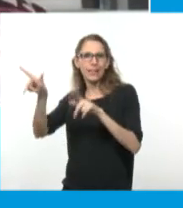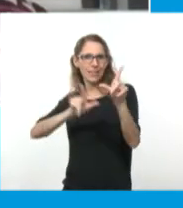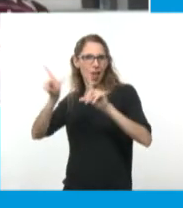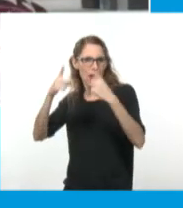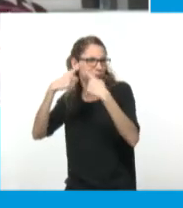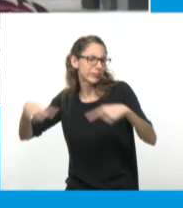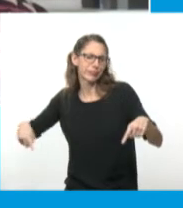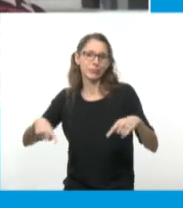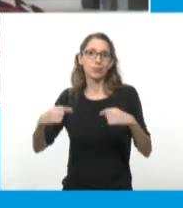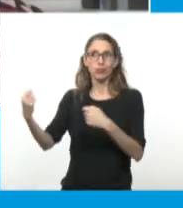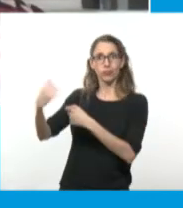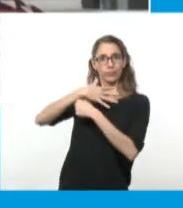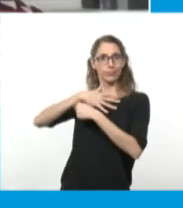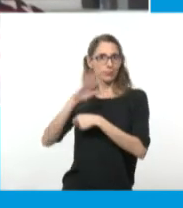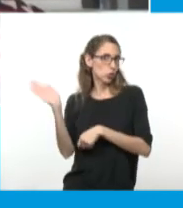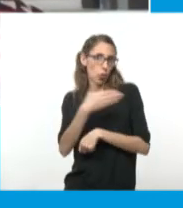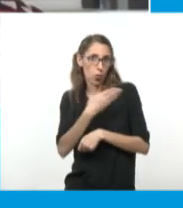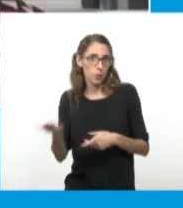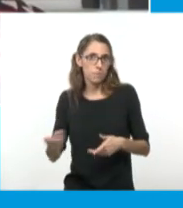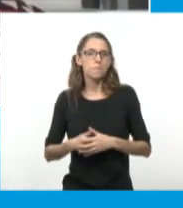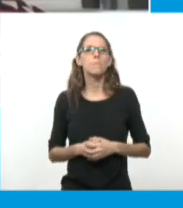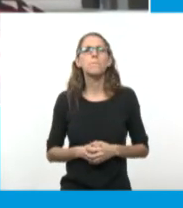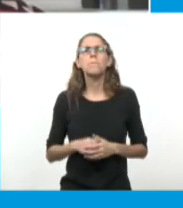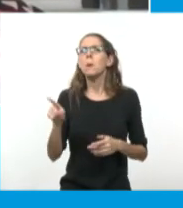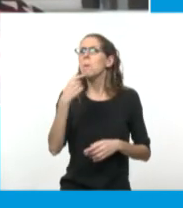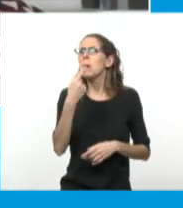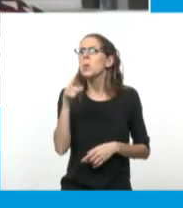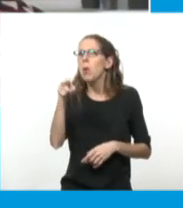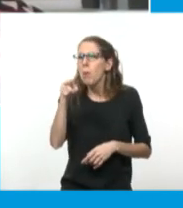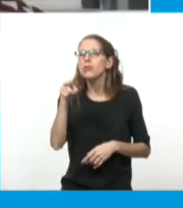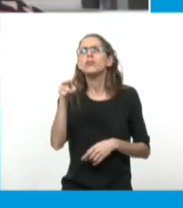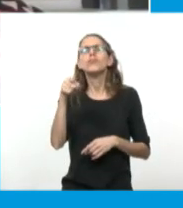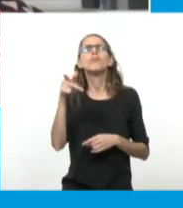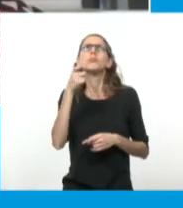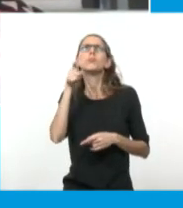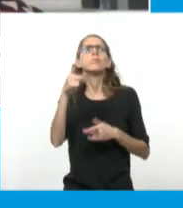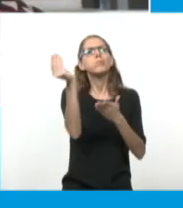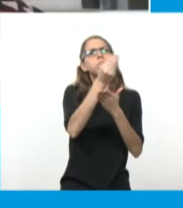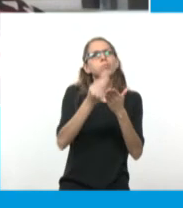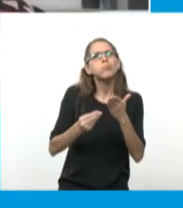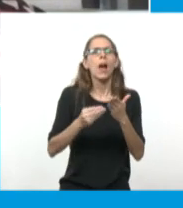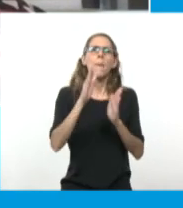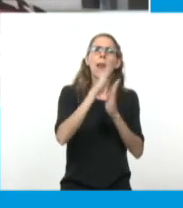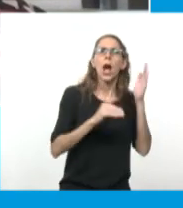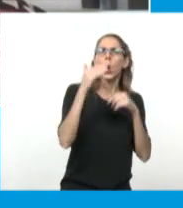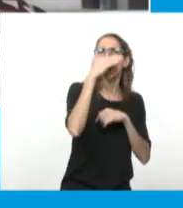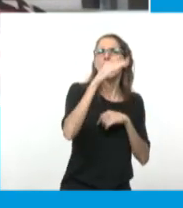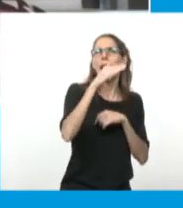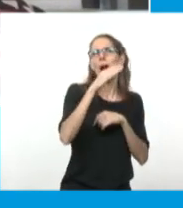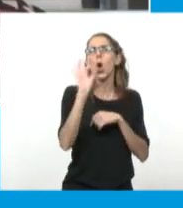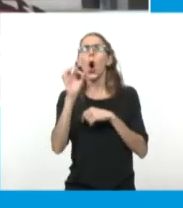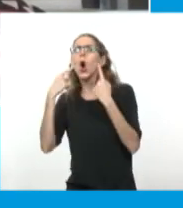sea, te influencia todo eso. ¿Vos elegís, Delius, cuando haces una historieta en blanco y negro o en color? eso,